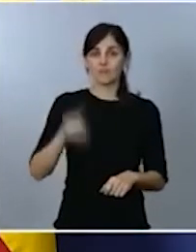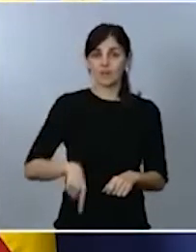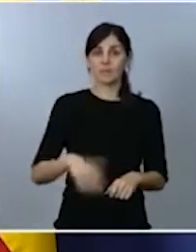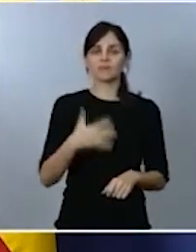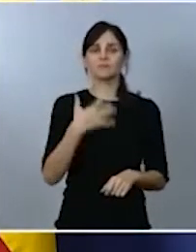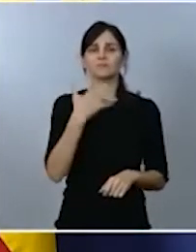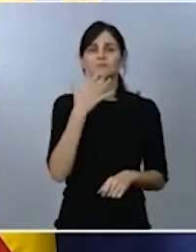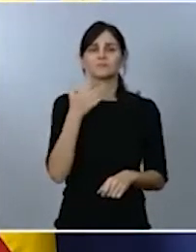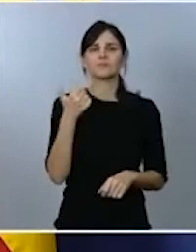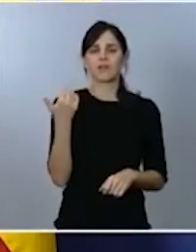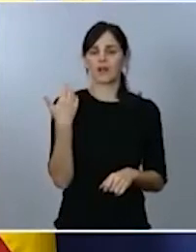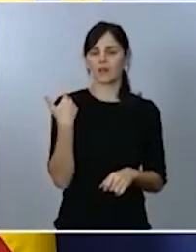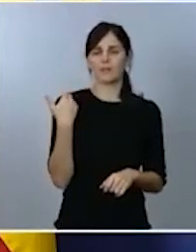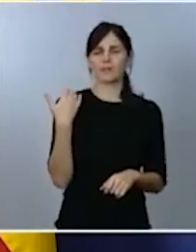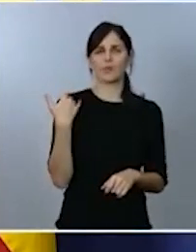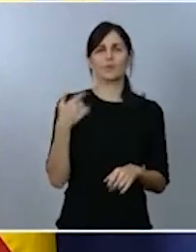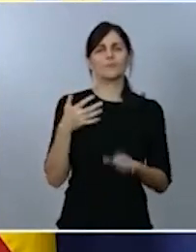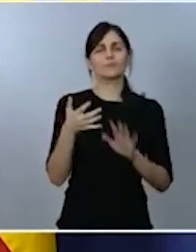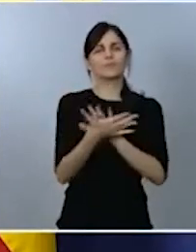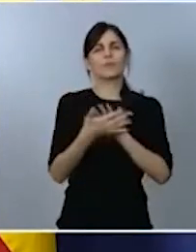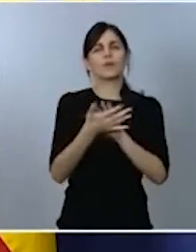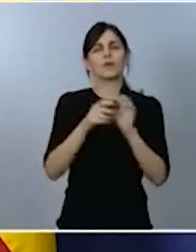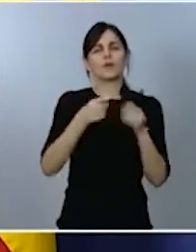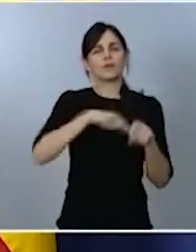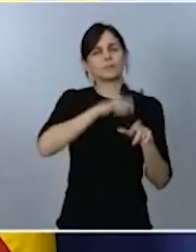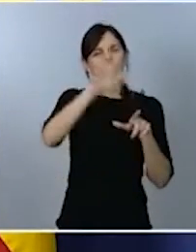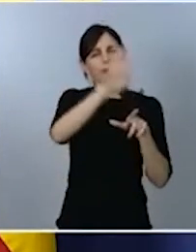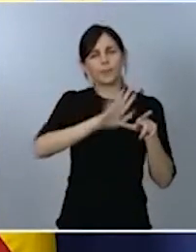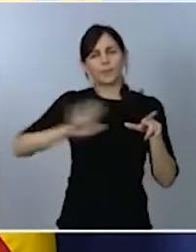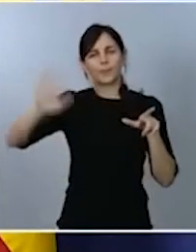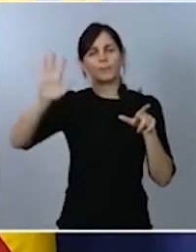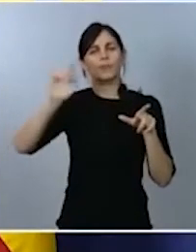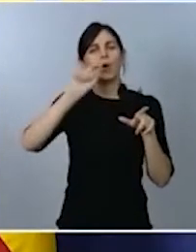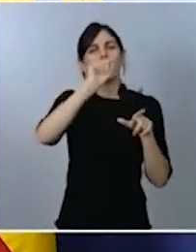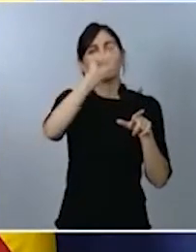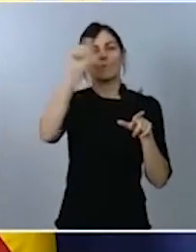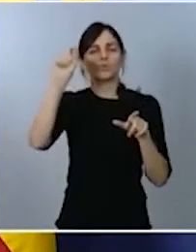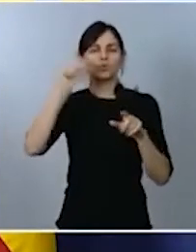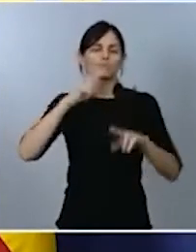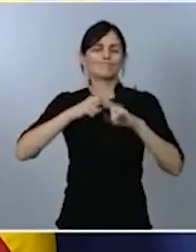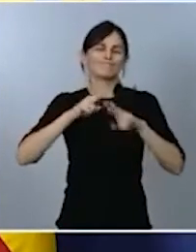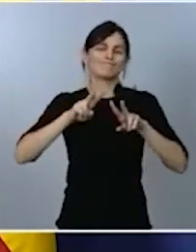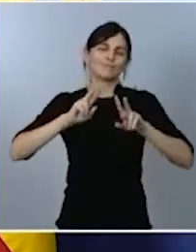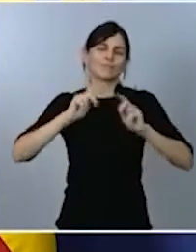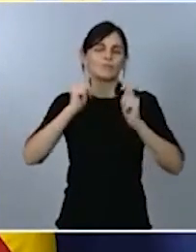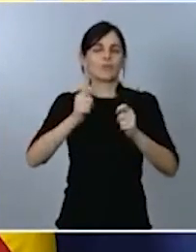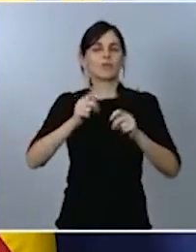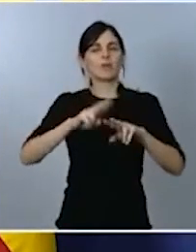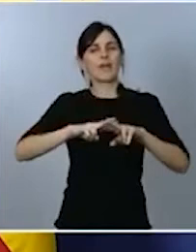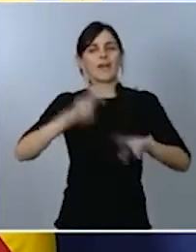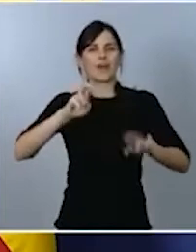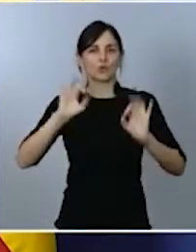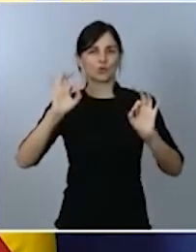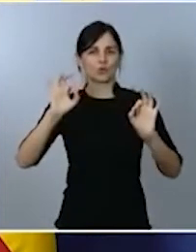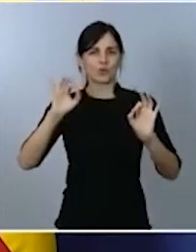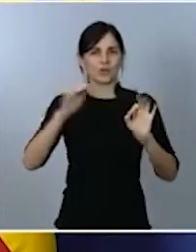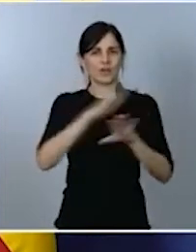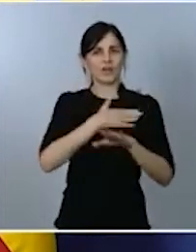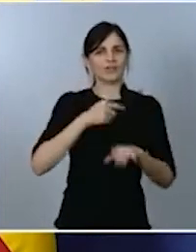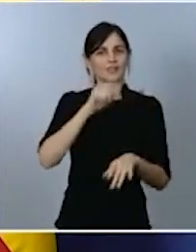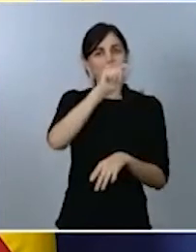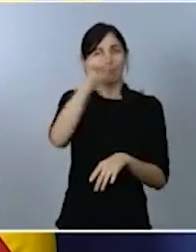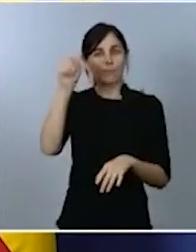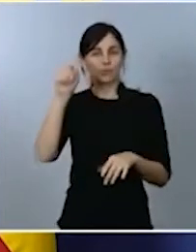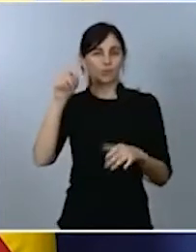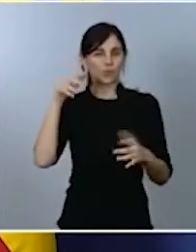para los motoristas en las carreteras españolas. Y quiero agradecer, aprovecho, pues, que personas como Martínez Aspar, campeón del mundo,